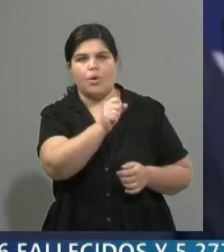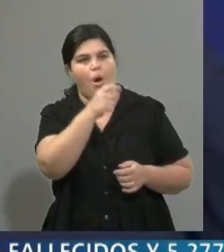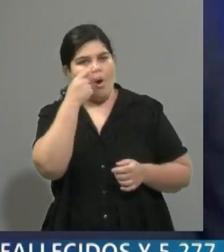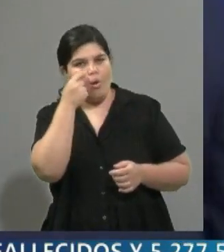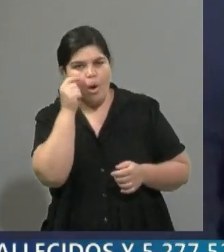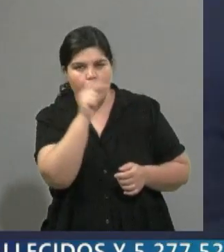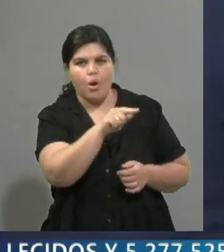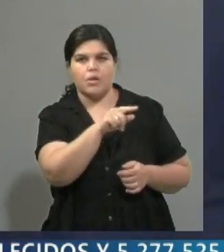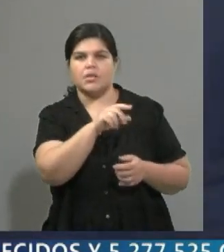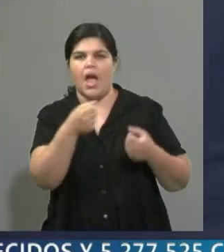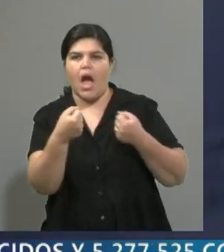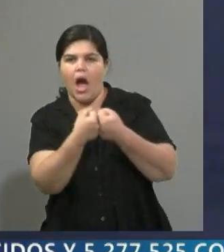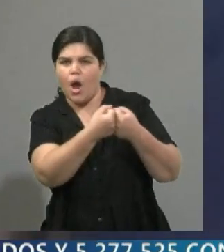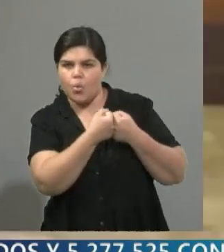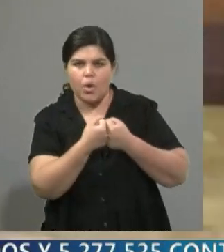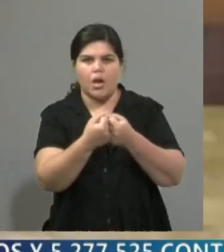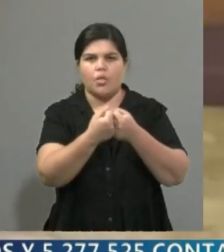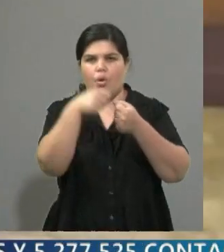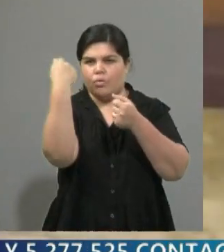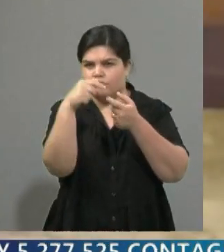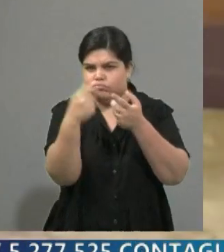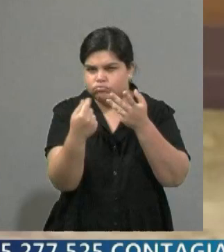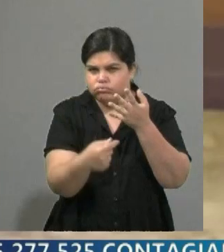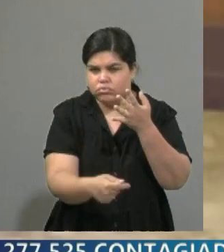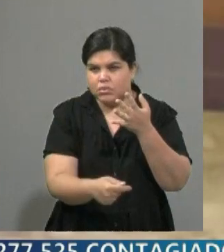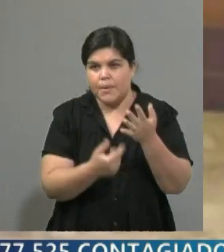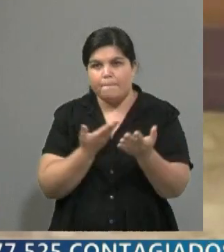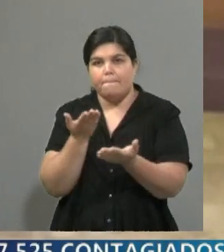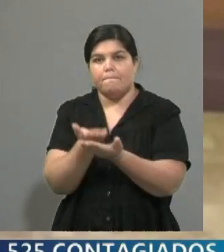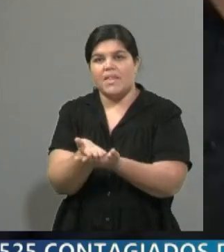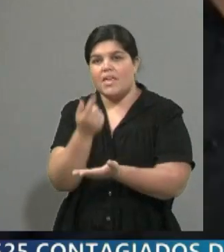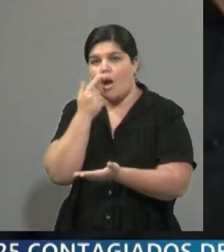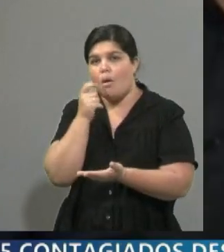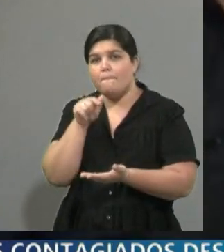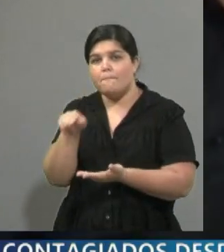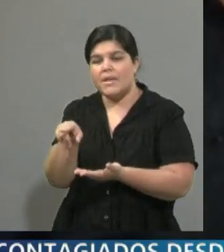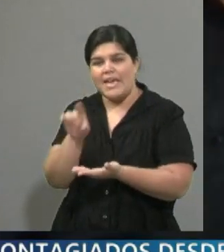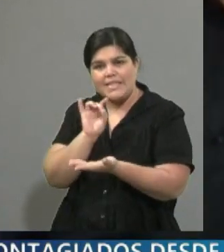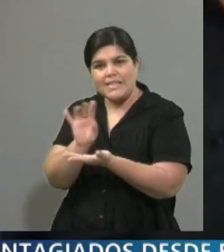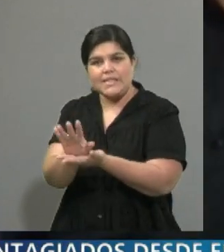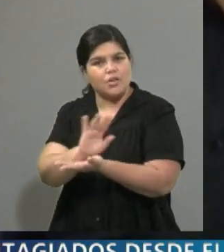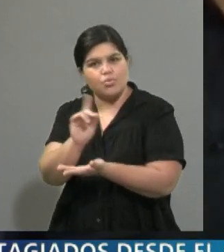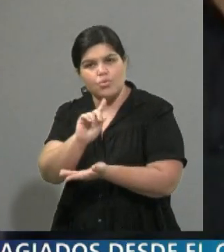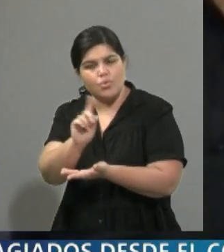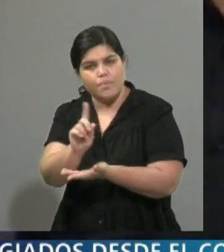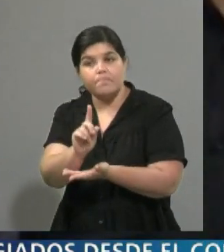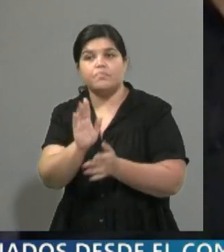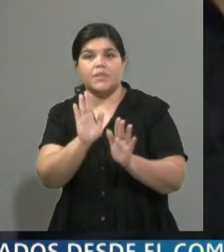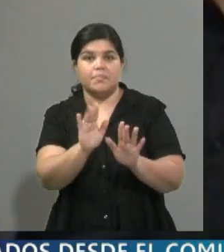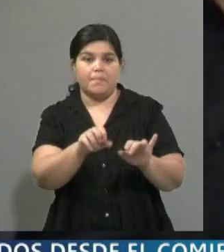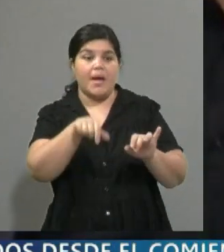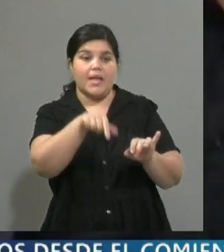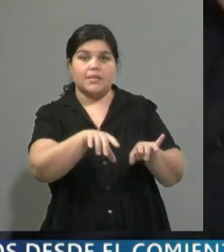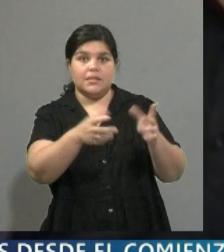hecho el gobierno de Nicolás Maduro y por eso pedían la no extradición de Alex Saab. Por eso es que suspenden esta negociación